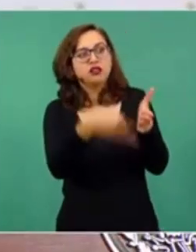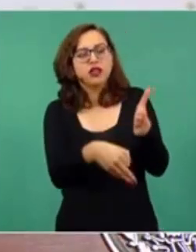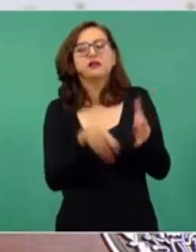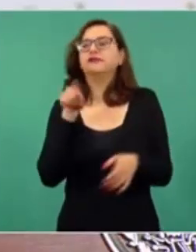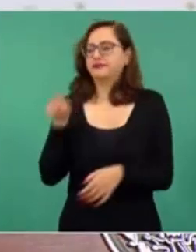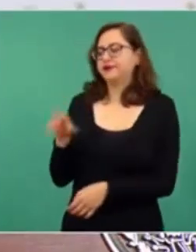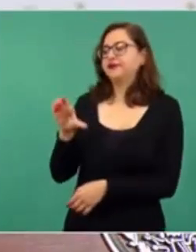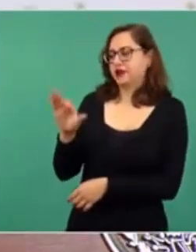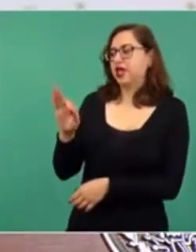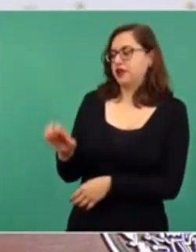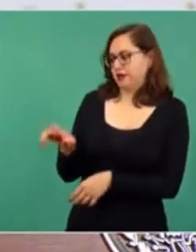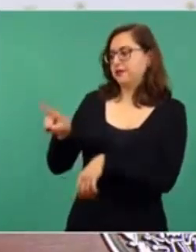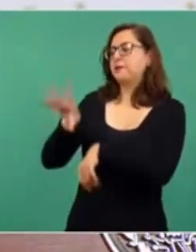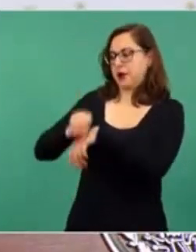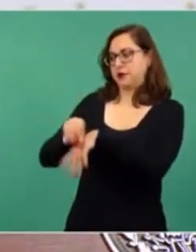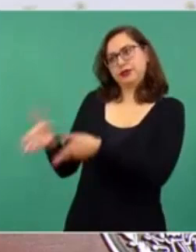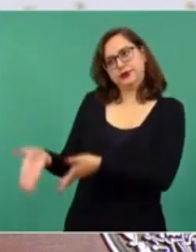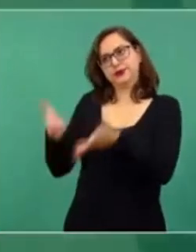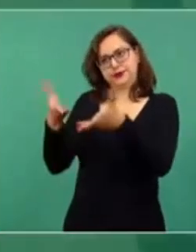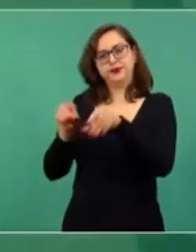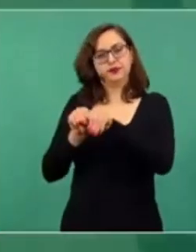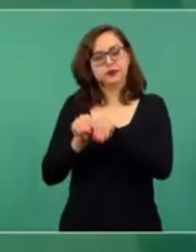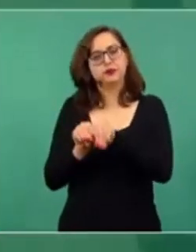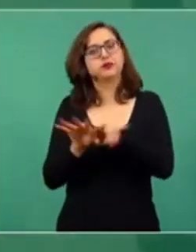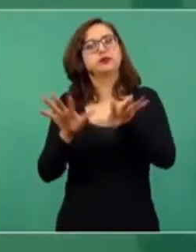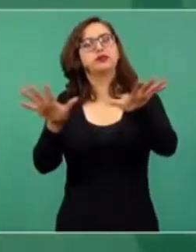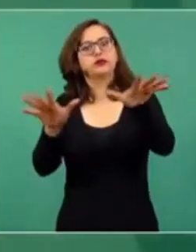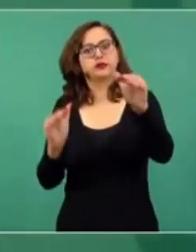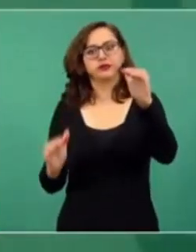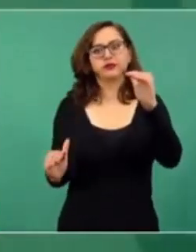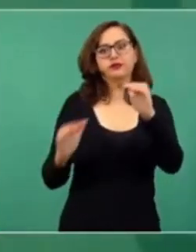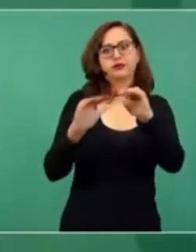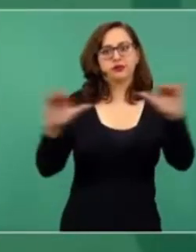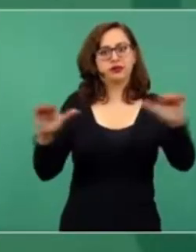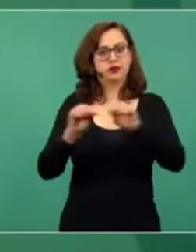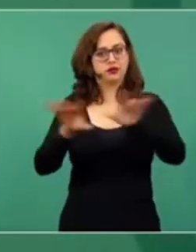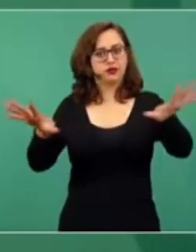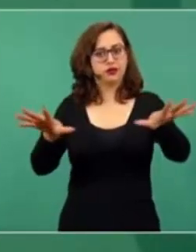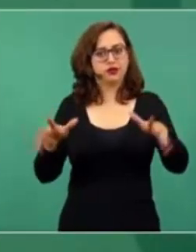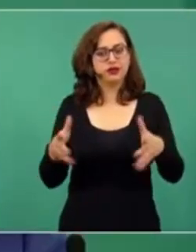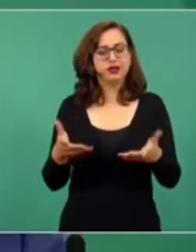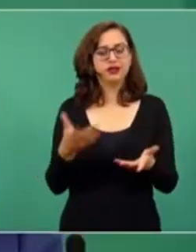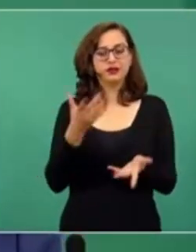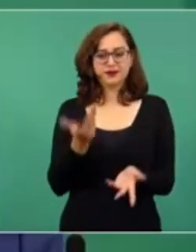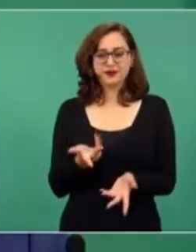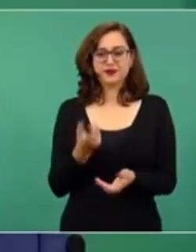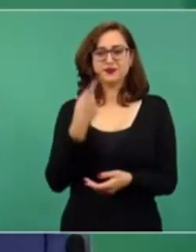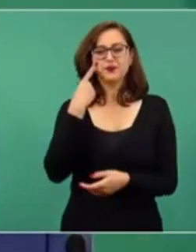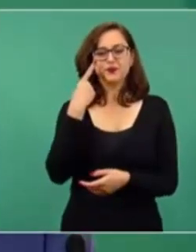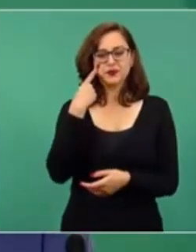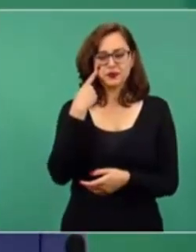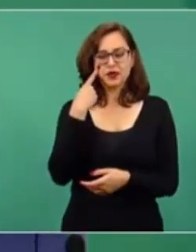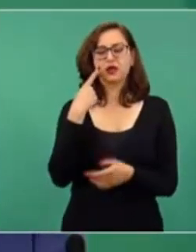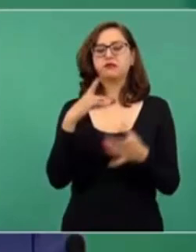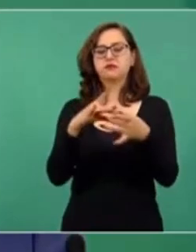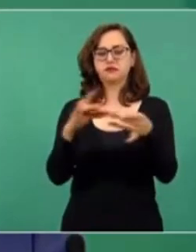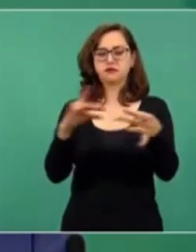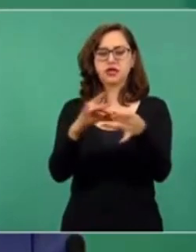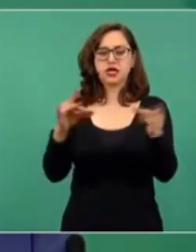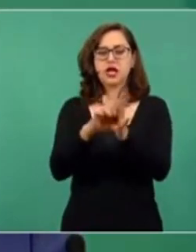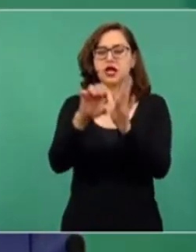Les voy a poner un ejemplo sencillo, fácil de entender, hasta dónde habían llegado.